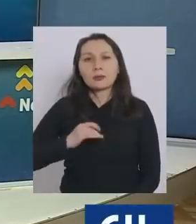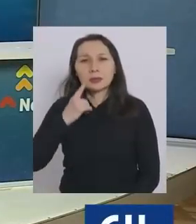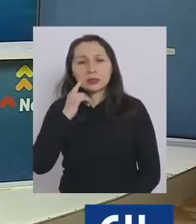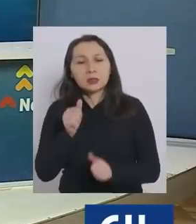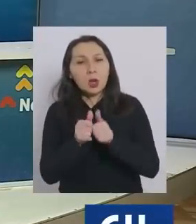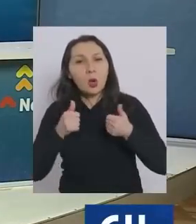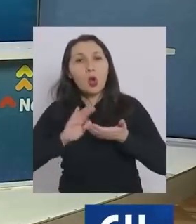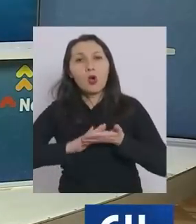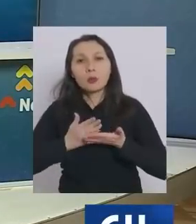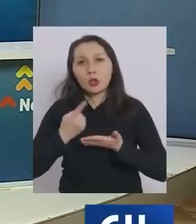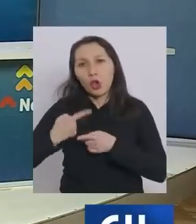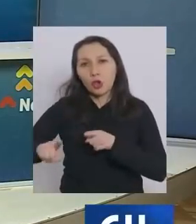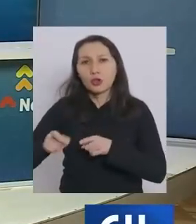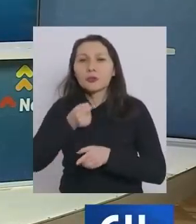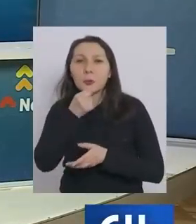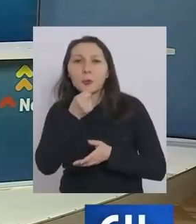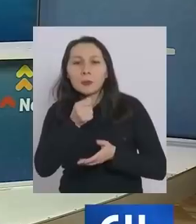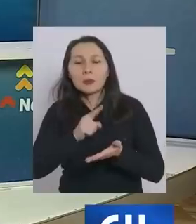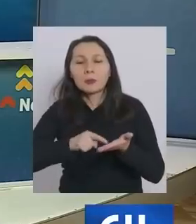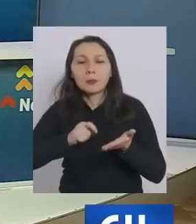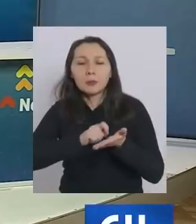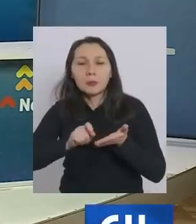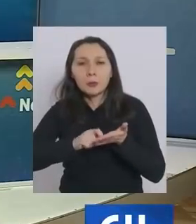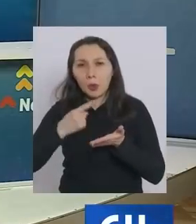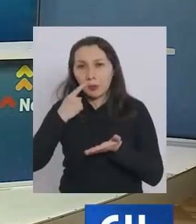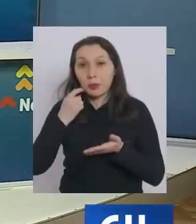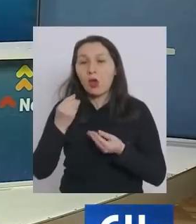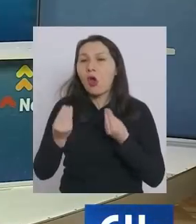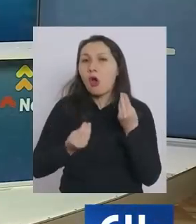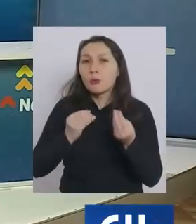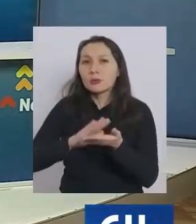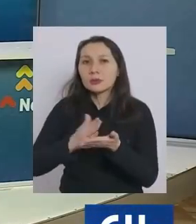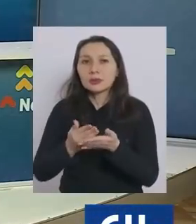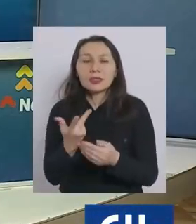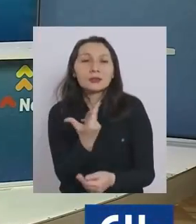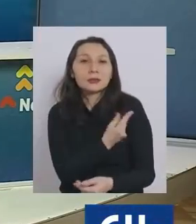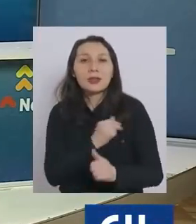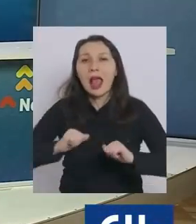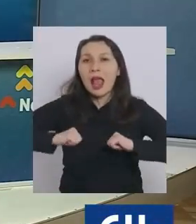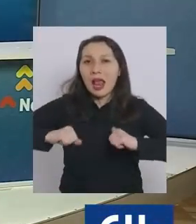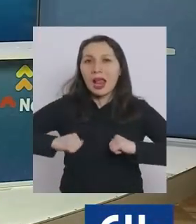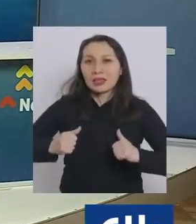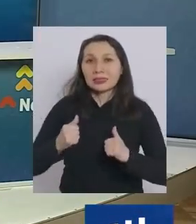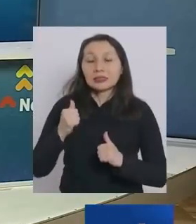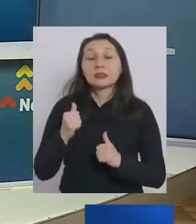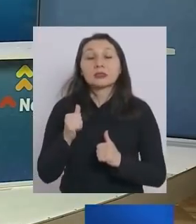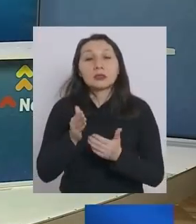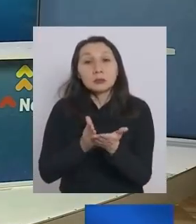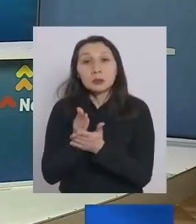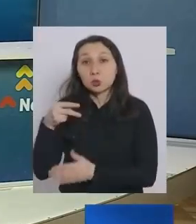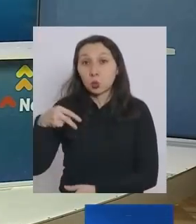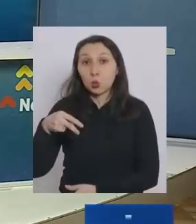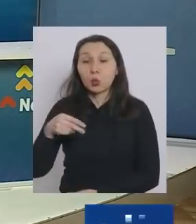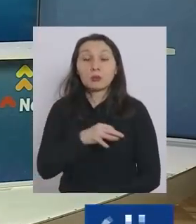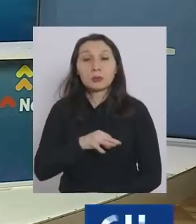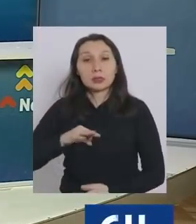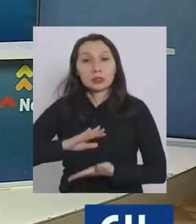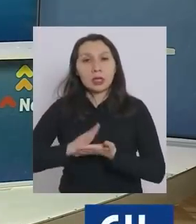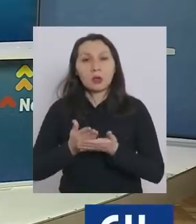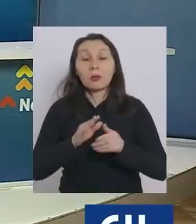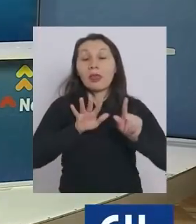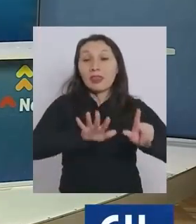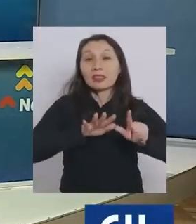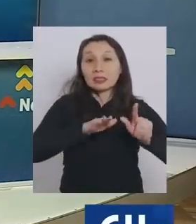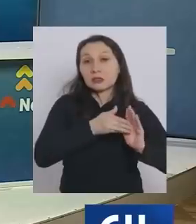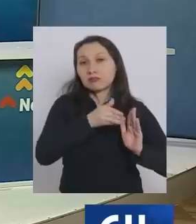autoridades como están queríamos saber qué ha sucedido con el avance de la vacunación para los adolescentes a principios de junio el Minsal anunció que jóvenes entre